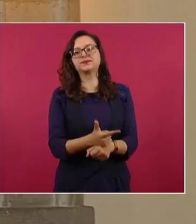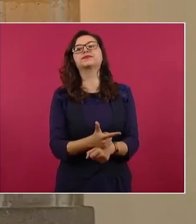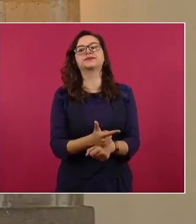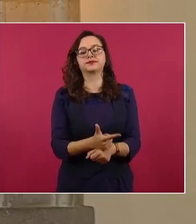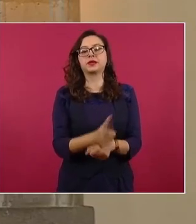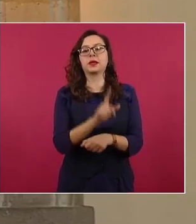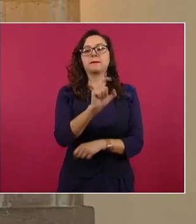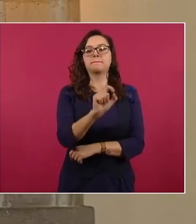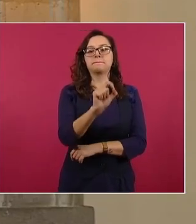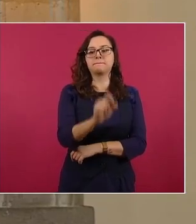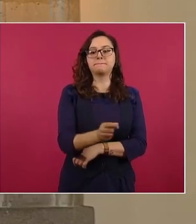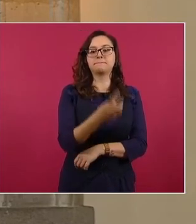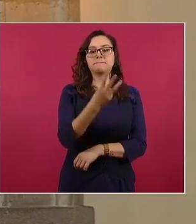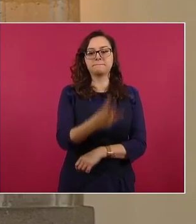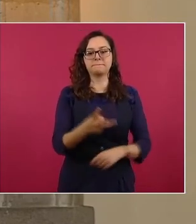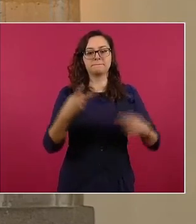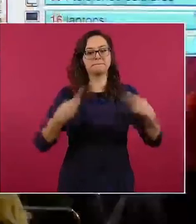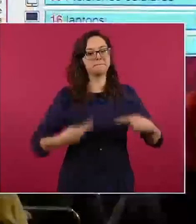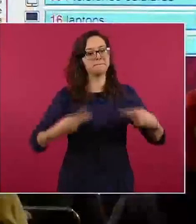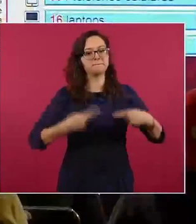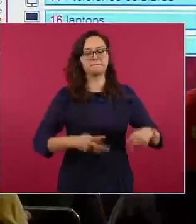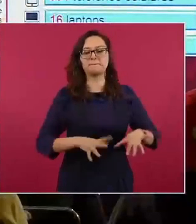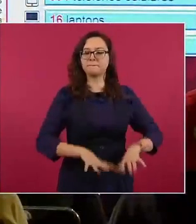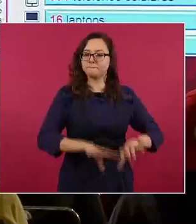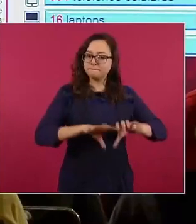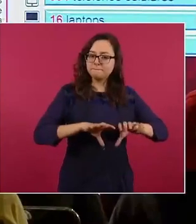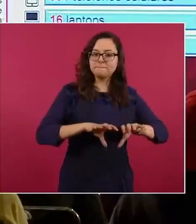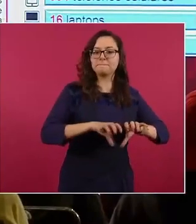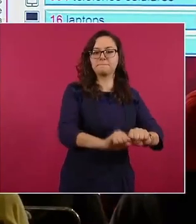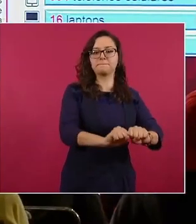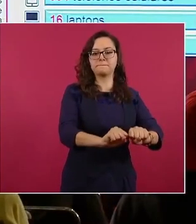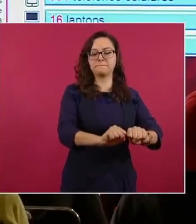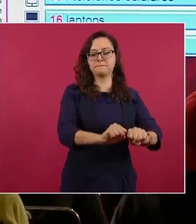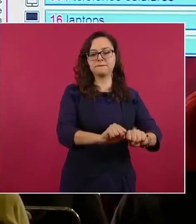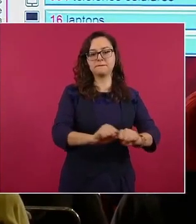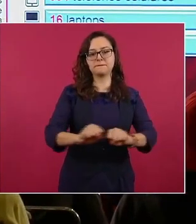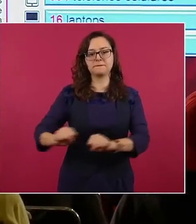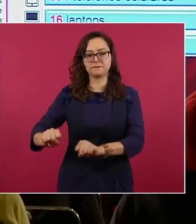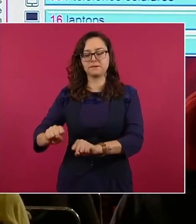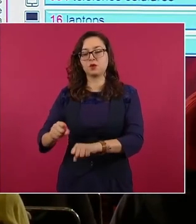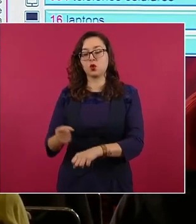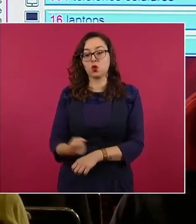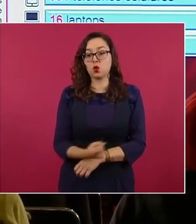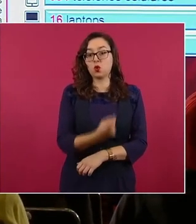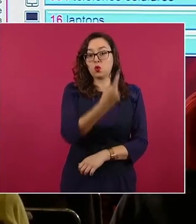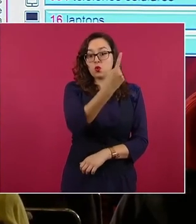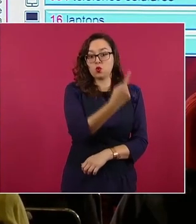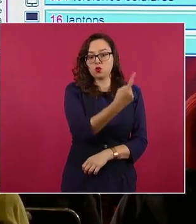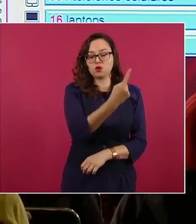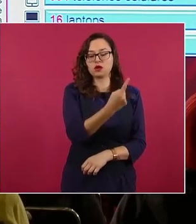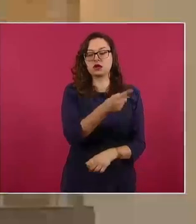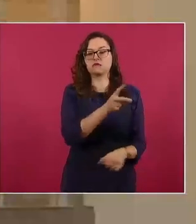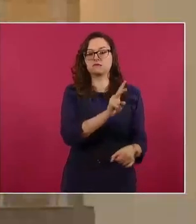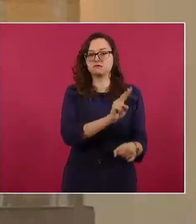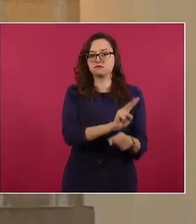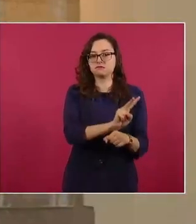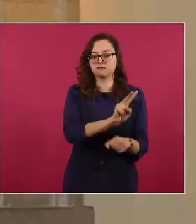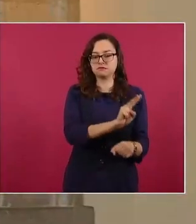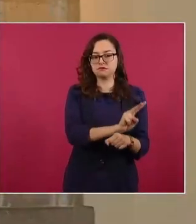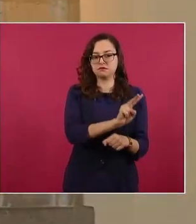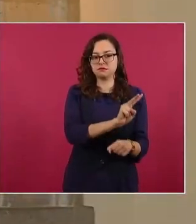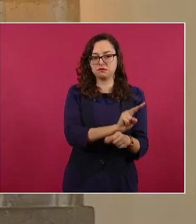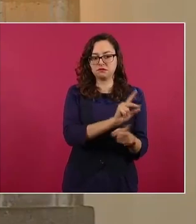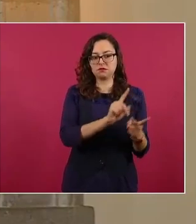de 23 personas, una de ellas en un primer momento de nacionalidad venezolana, otra de